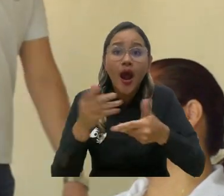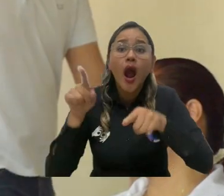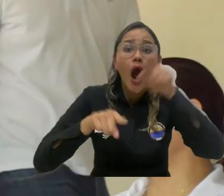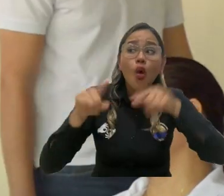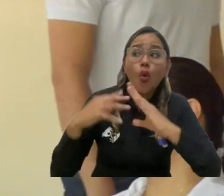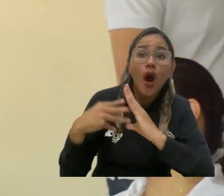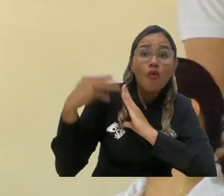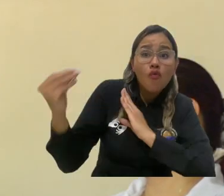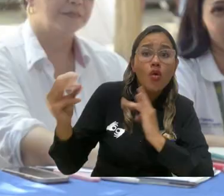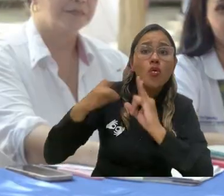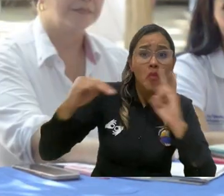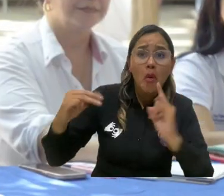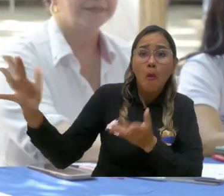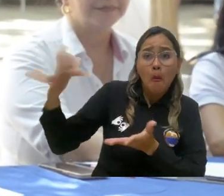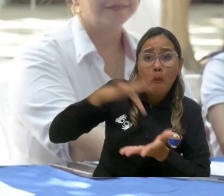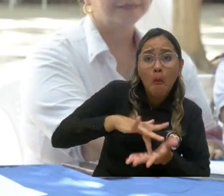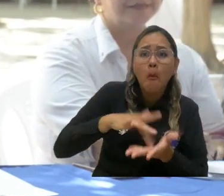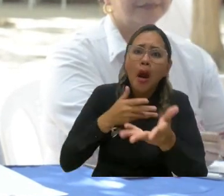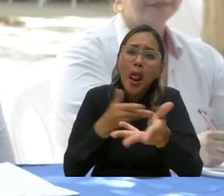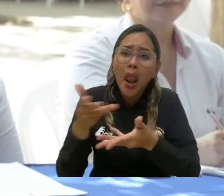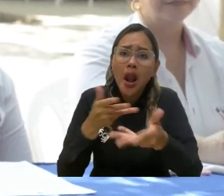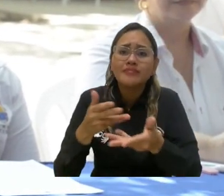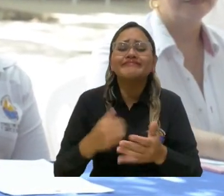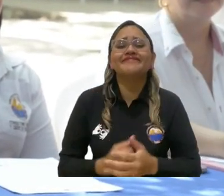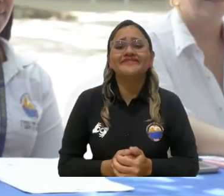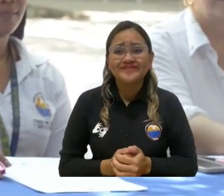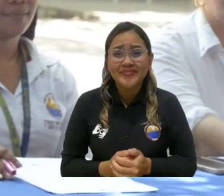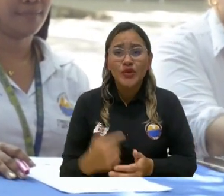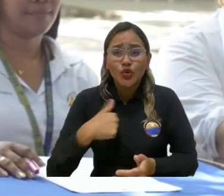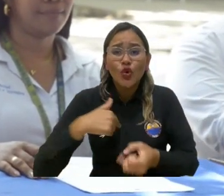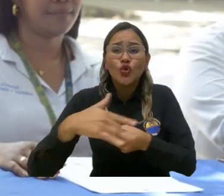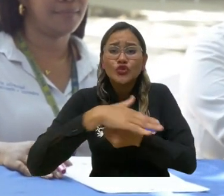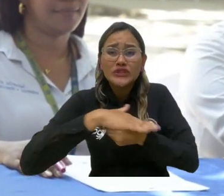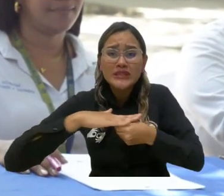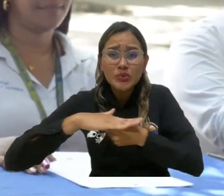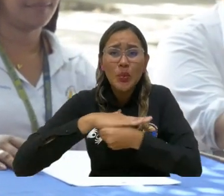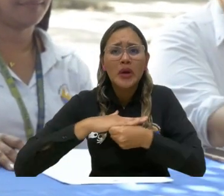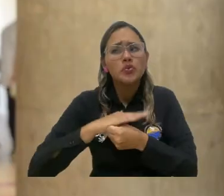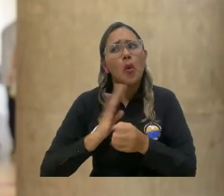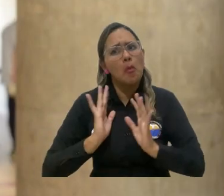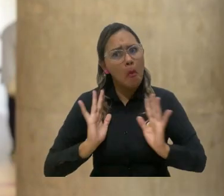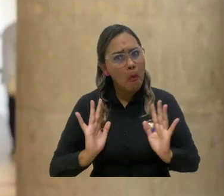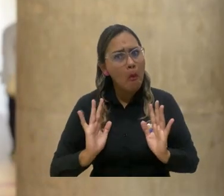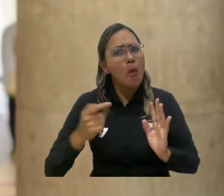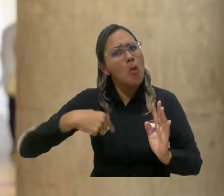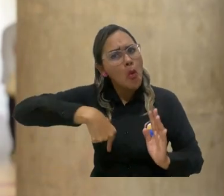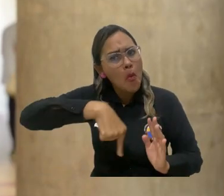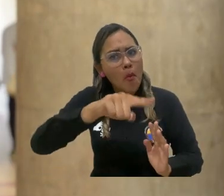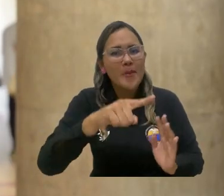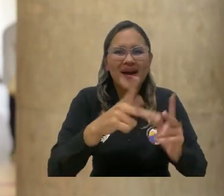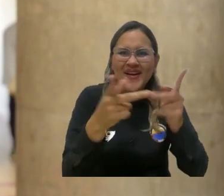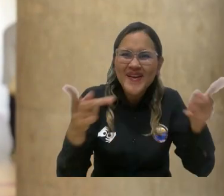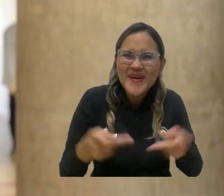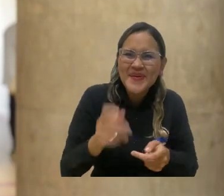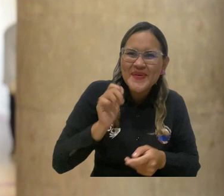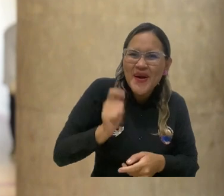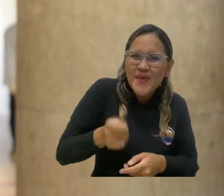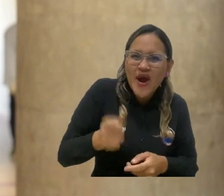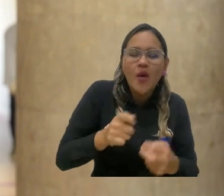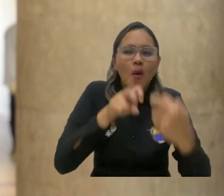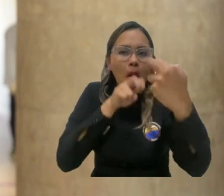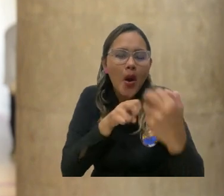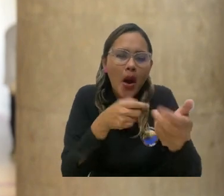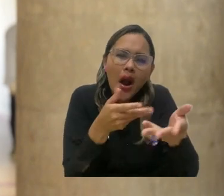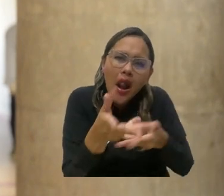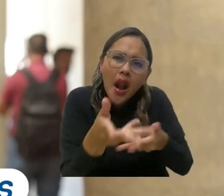usuarios de fuera de las instalaciones de la universidad, de la periferia principalmente. A mí se me presentó una situación, efectivamente fui, me dirigí hasta